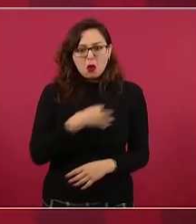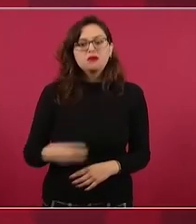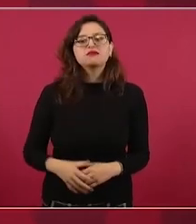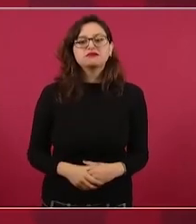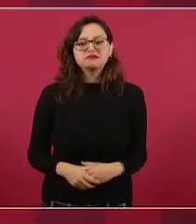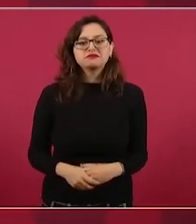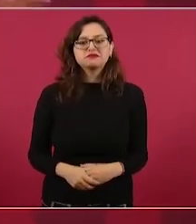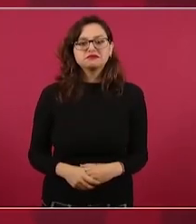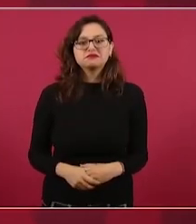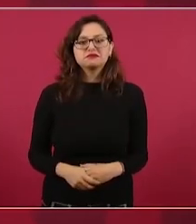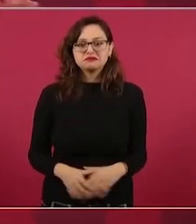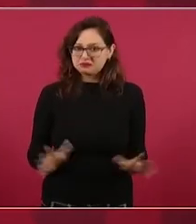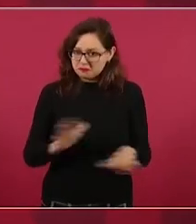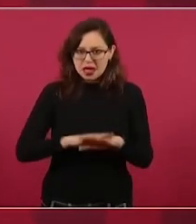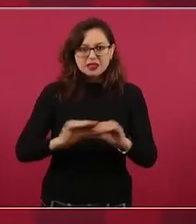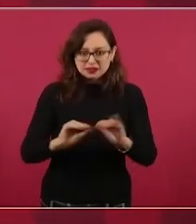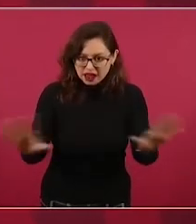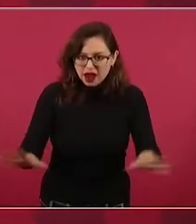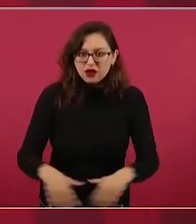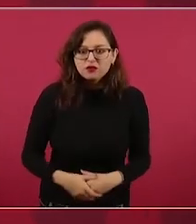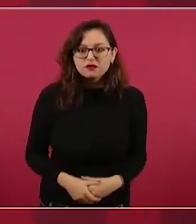para que quede más claro